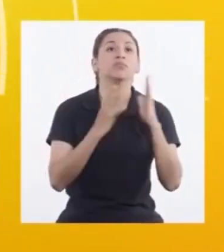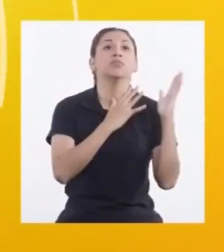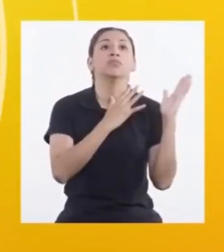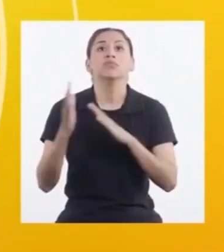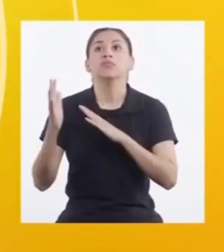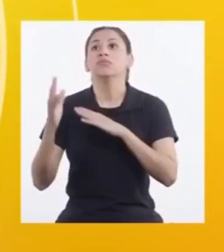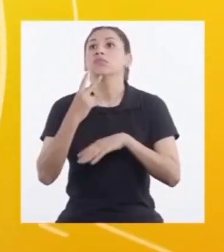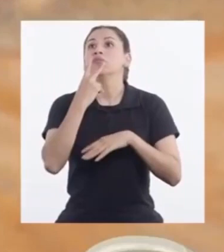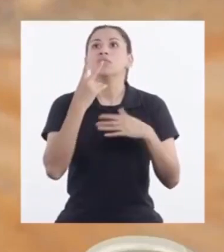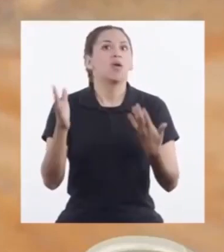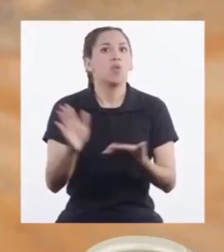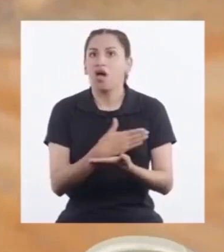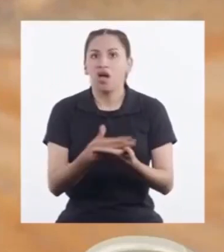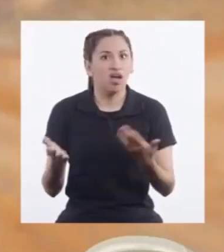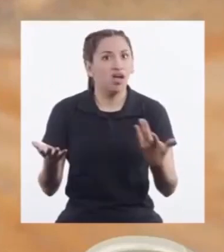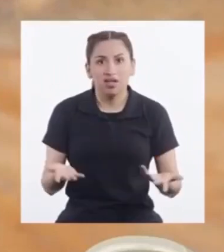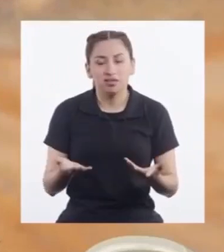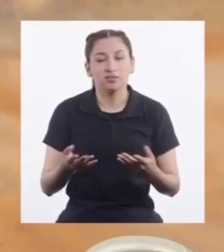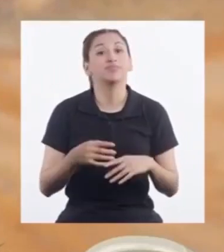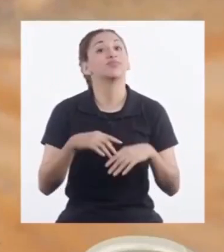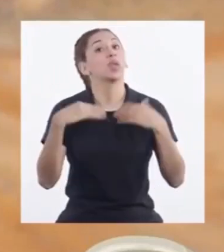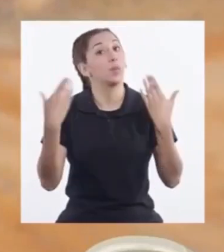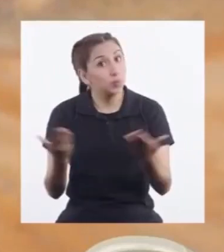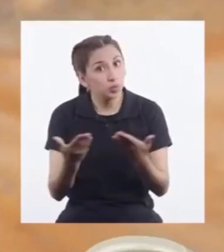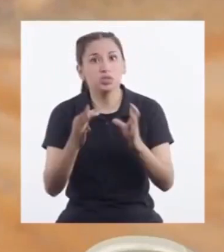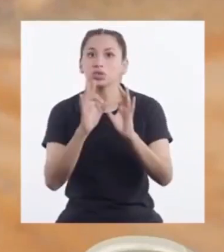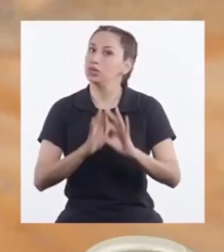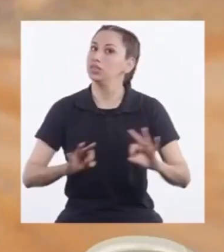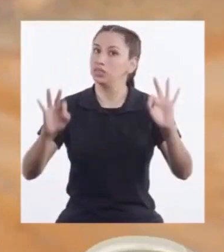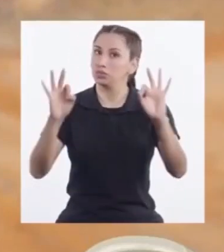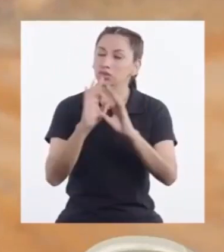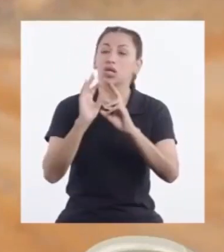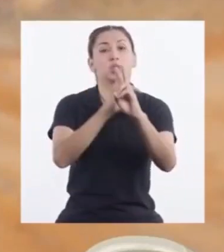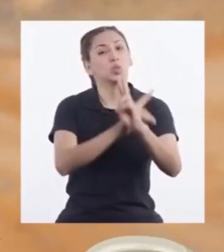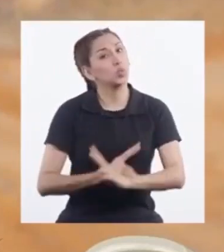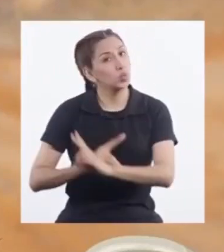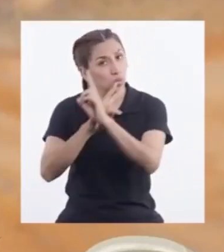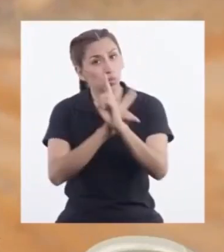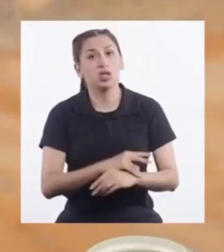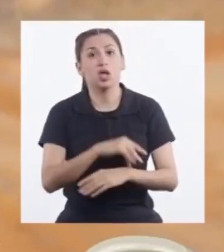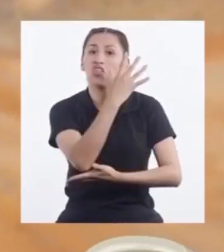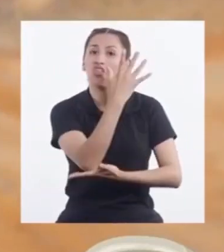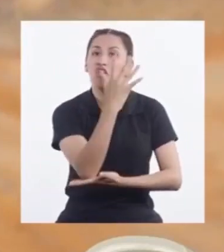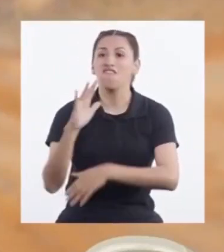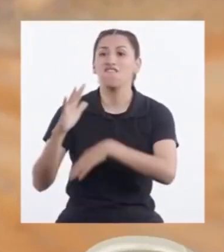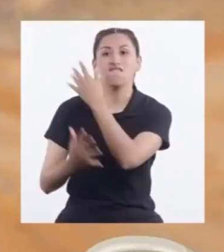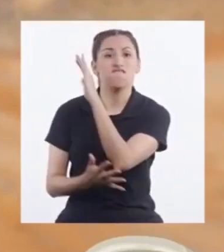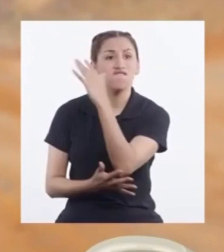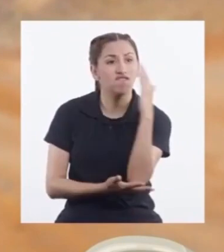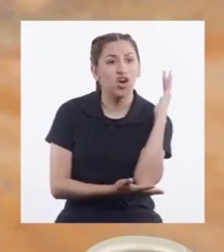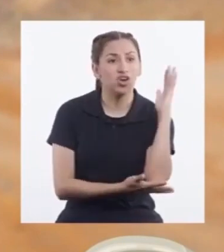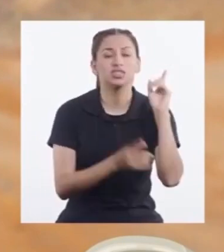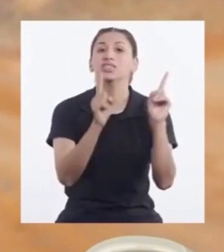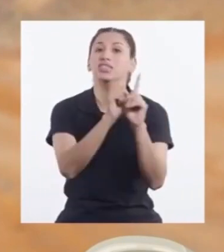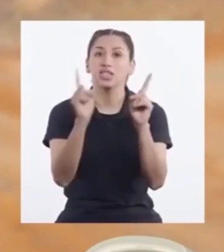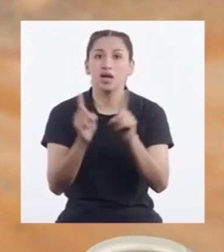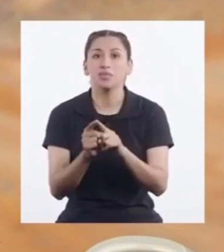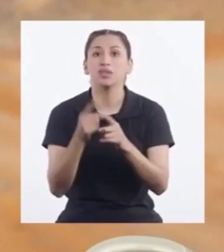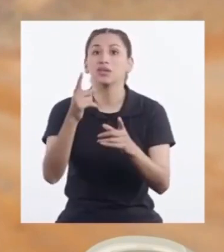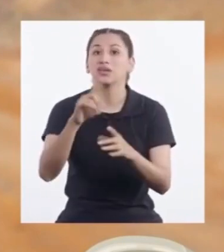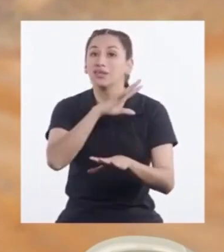Para respirar Por ello Es importante Que conservemos Los bosques Y que los